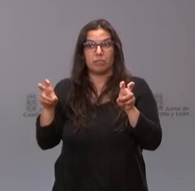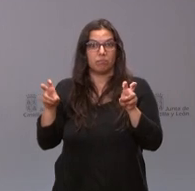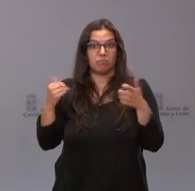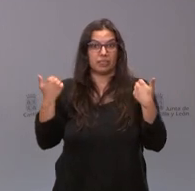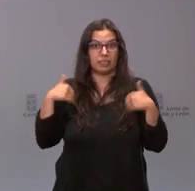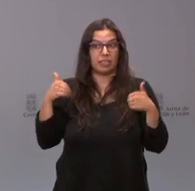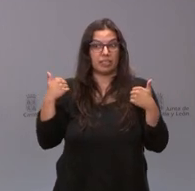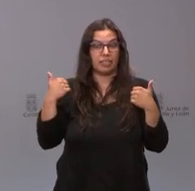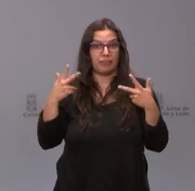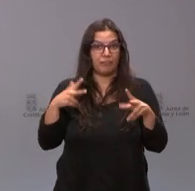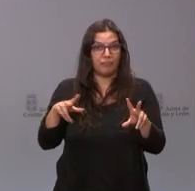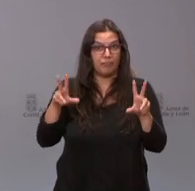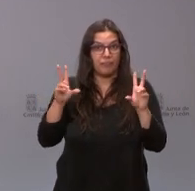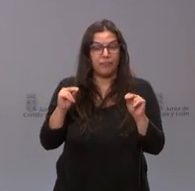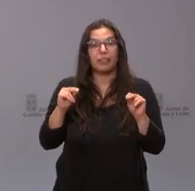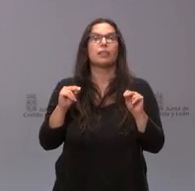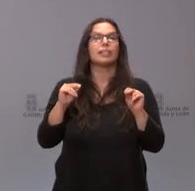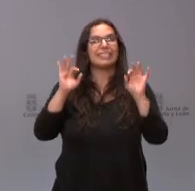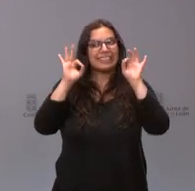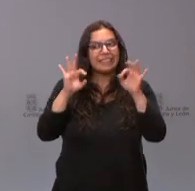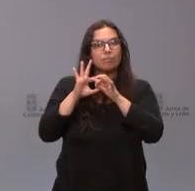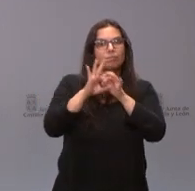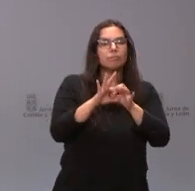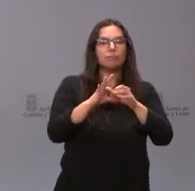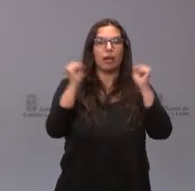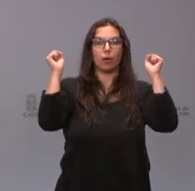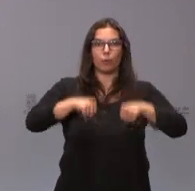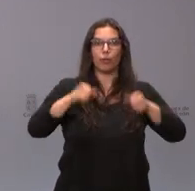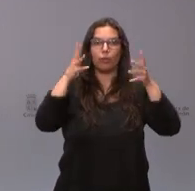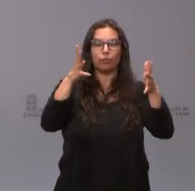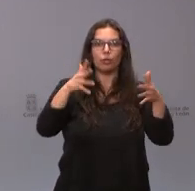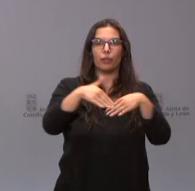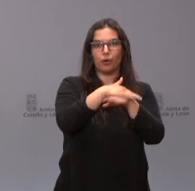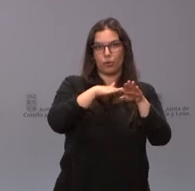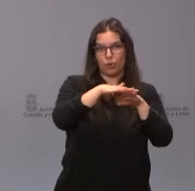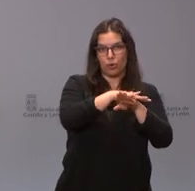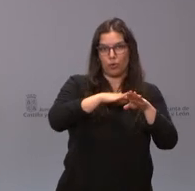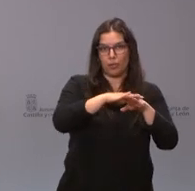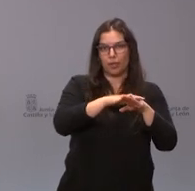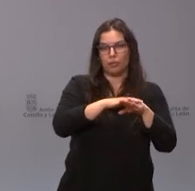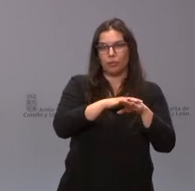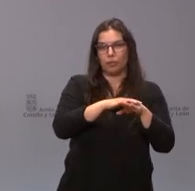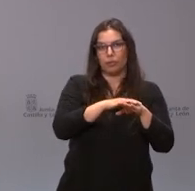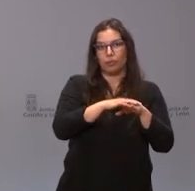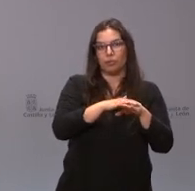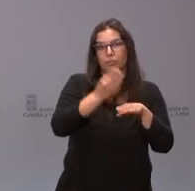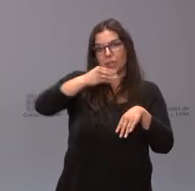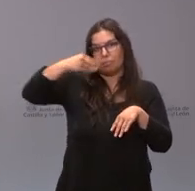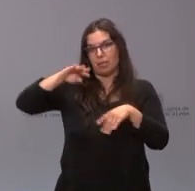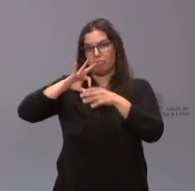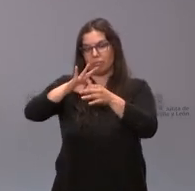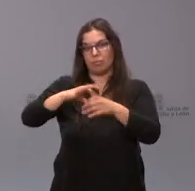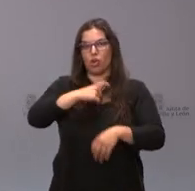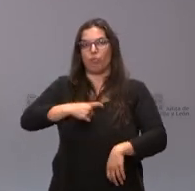propias de lo que han sido los acuerdos del Consejo de Gobierno, con un par de añadidos vinculados a la